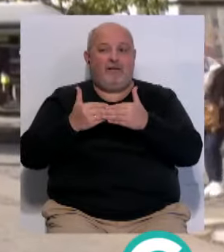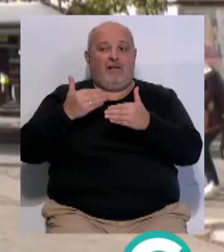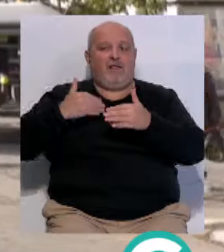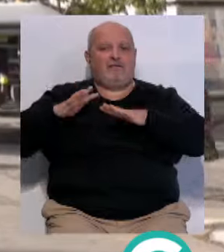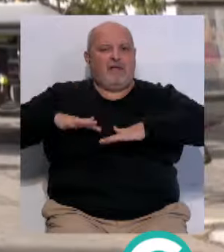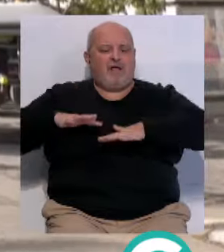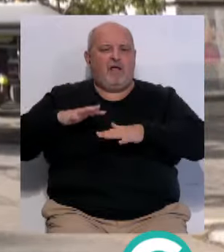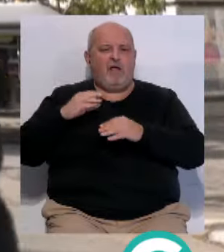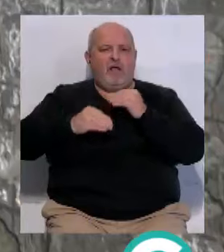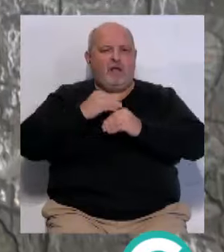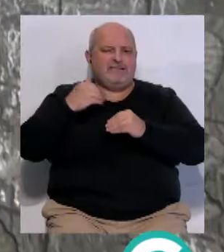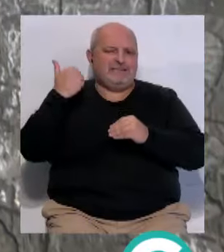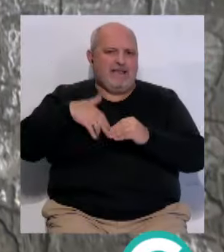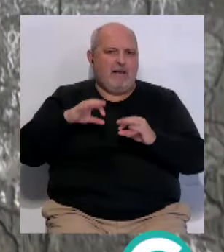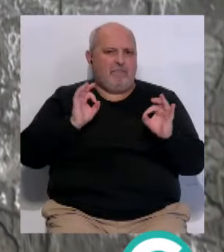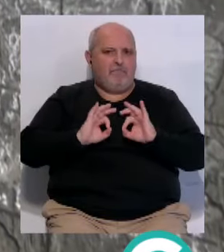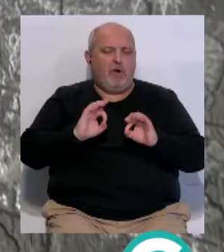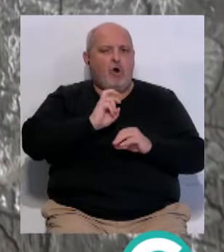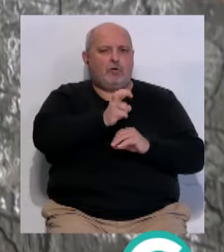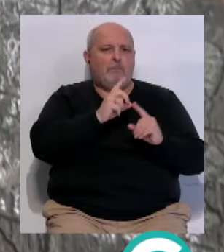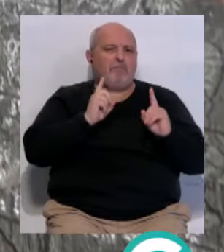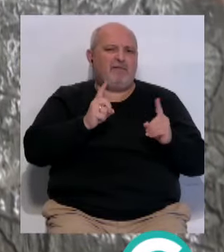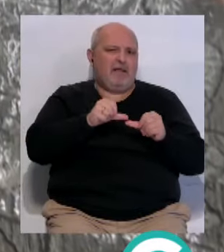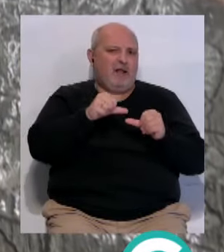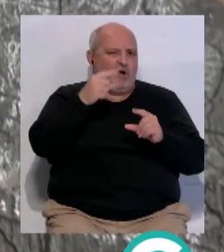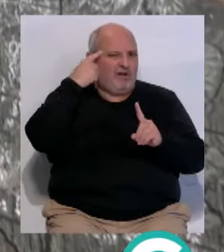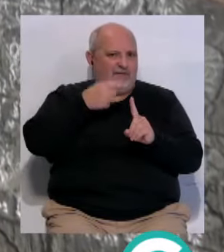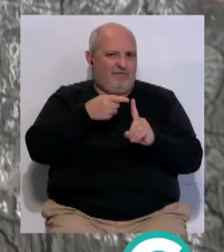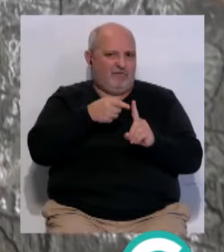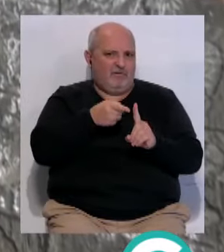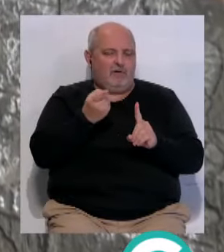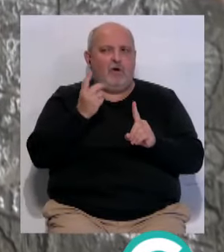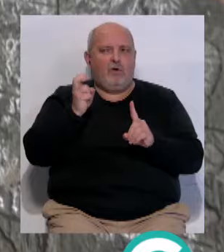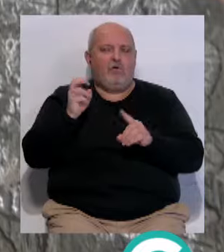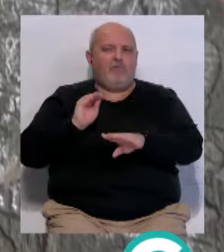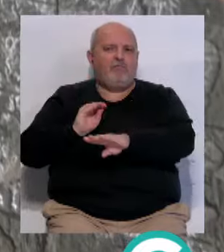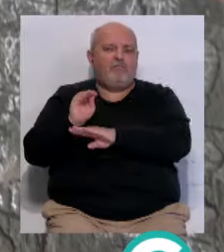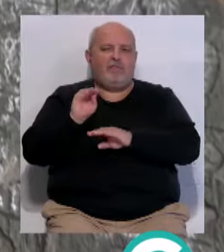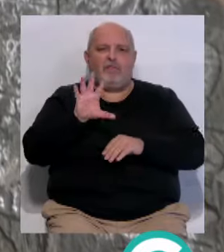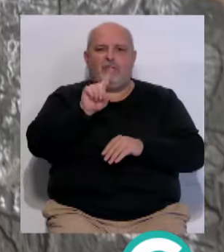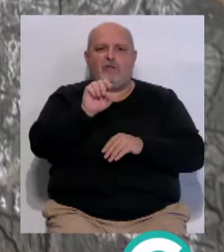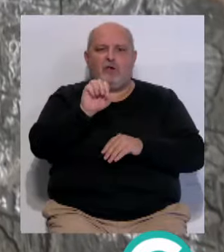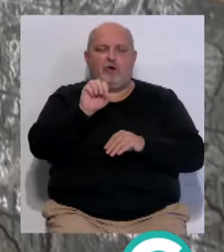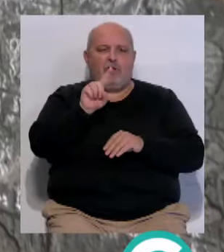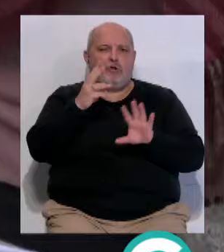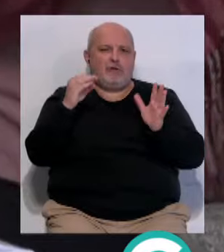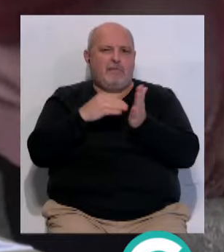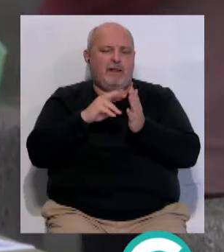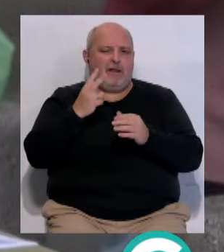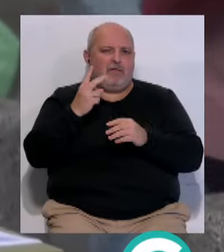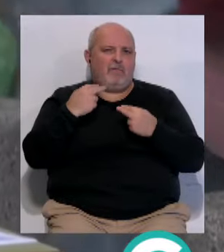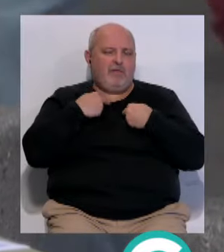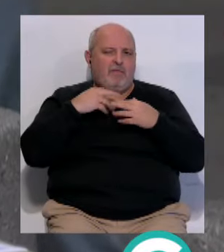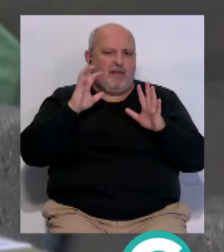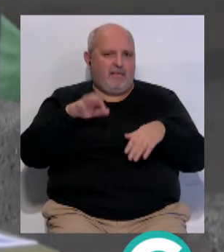legislatura... ...con actuaciones ya en marcha... ...y otras previstas con este objetivo... ...y contando con una financiación de 180.000 euros... ...de la